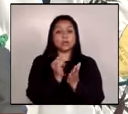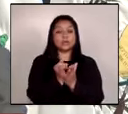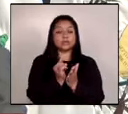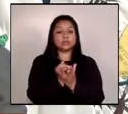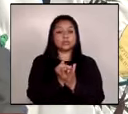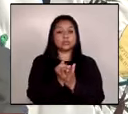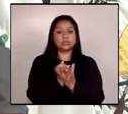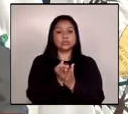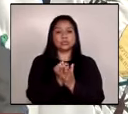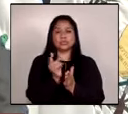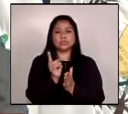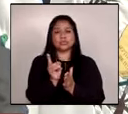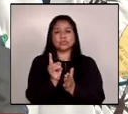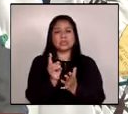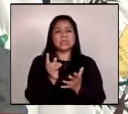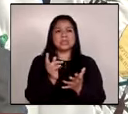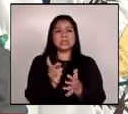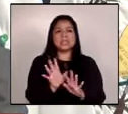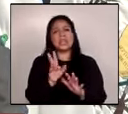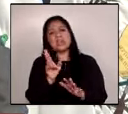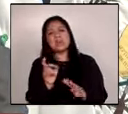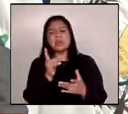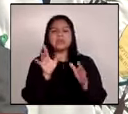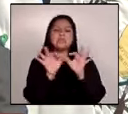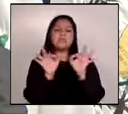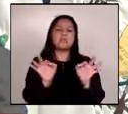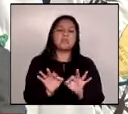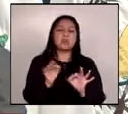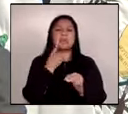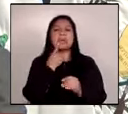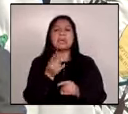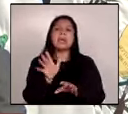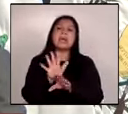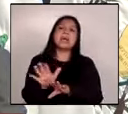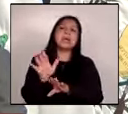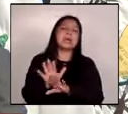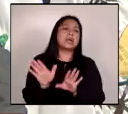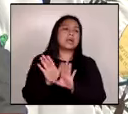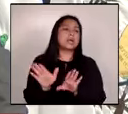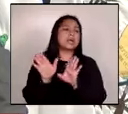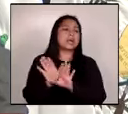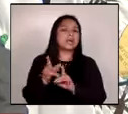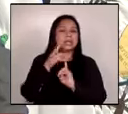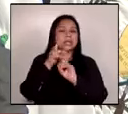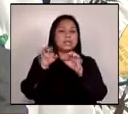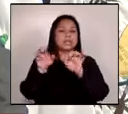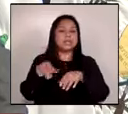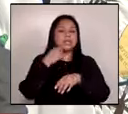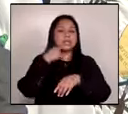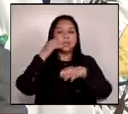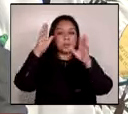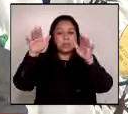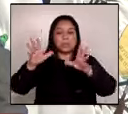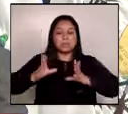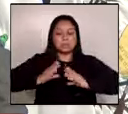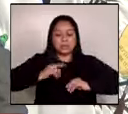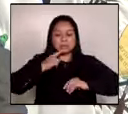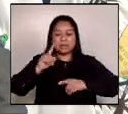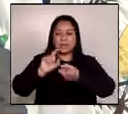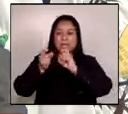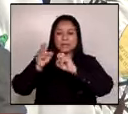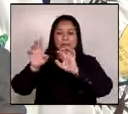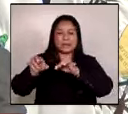que no será más una forma de anestesia para adormecer el clamor del cambio que exigen los